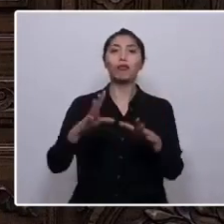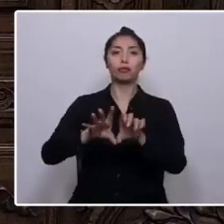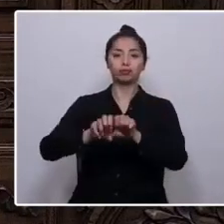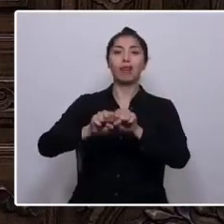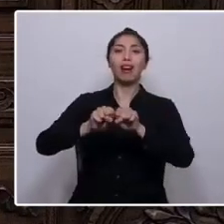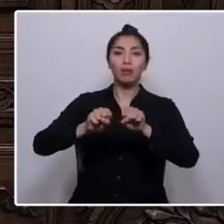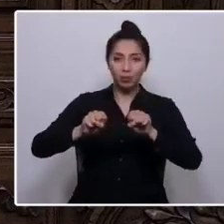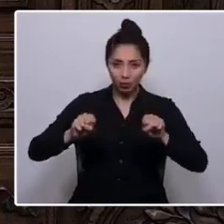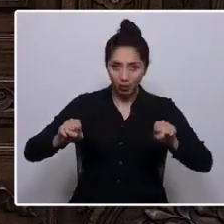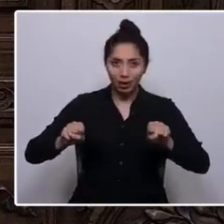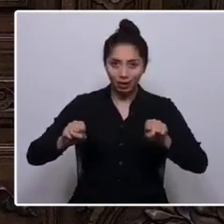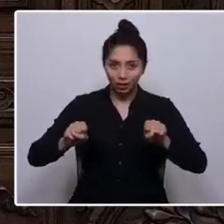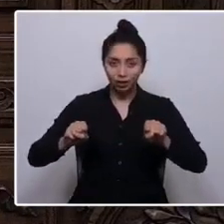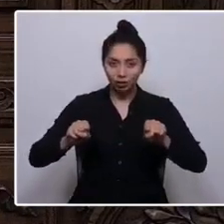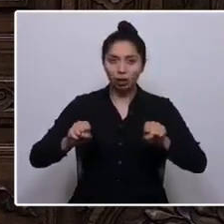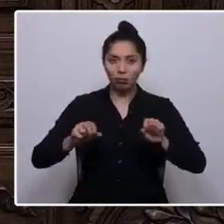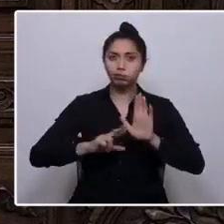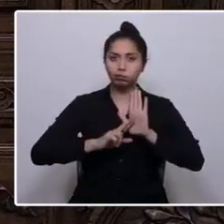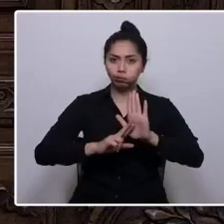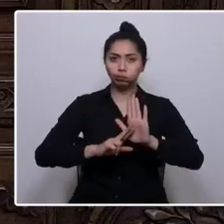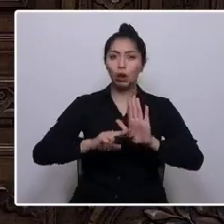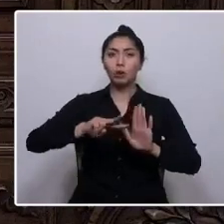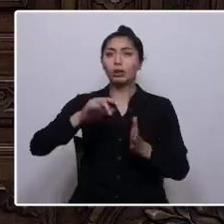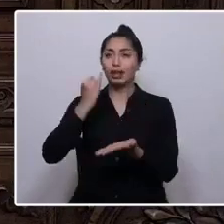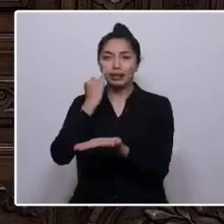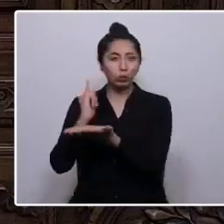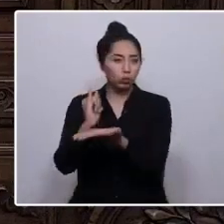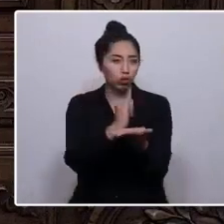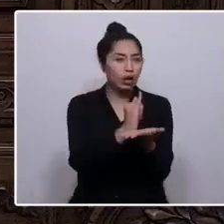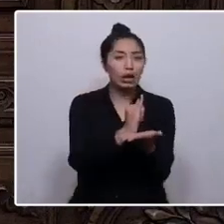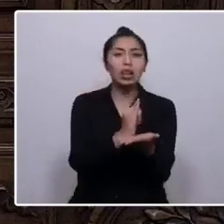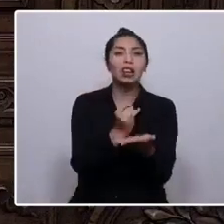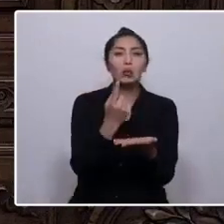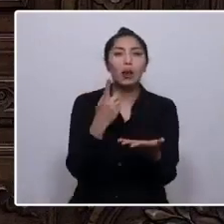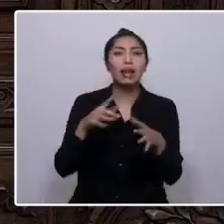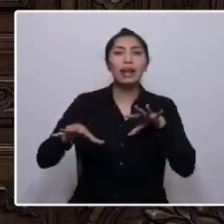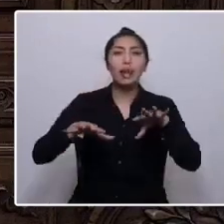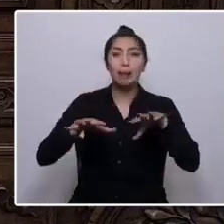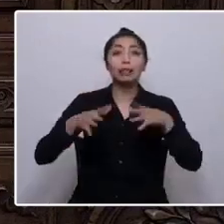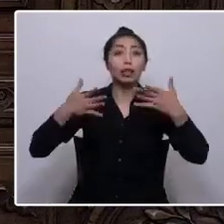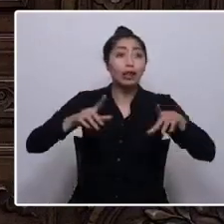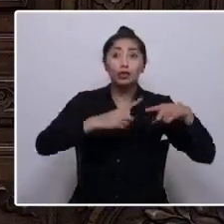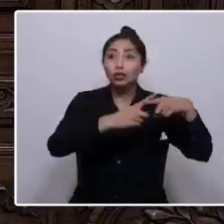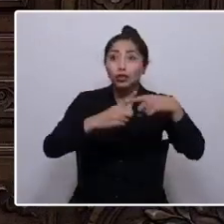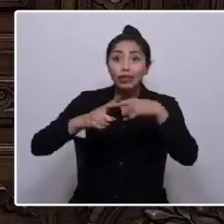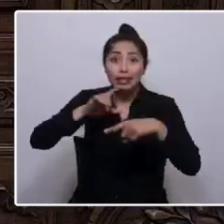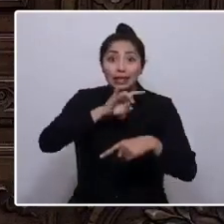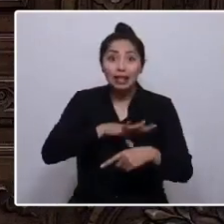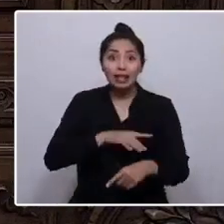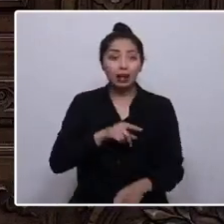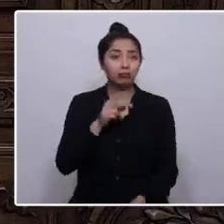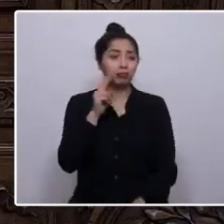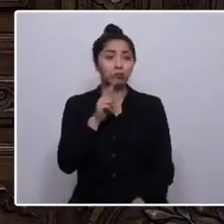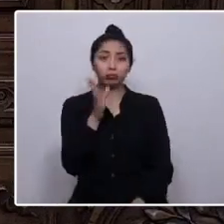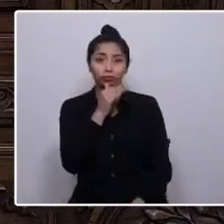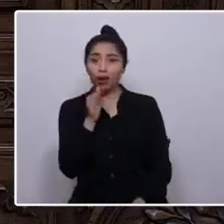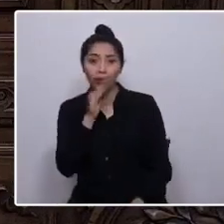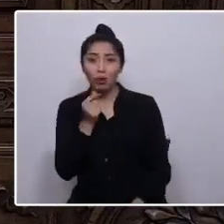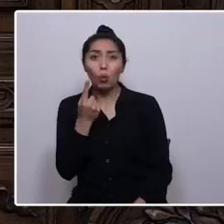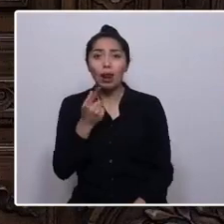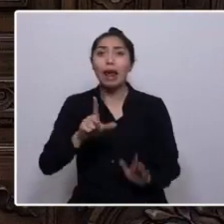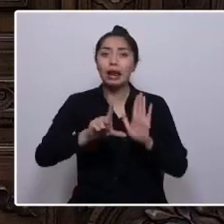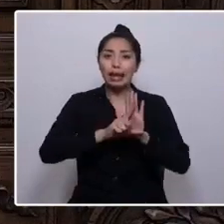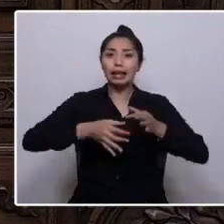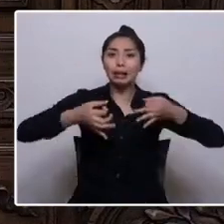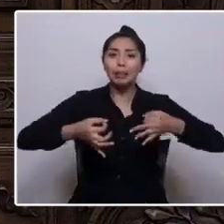a nuestras instituciones de dos elementos que la sociedad chilena ya no reconoce en ellas, legitimidad y